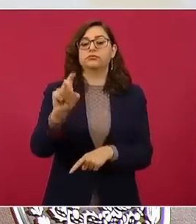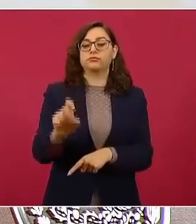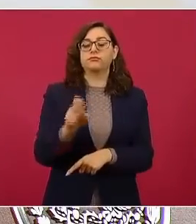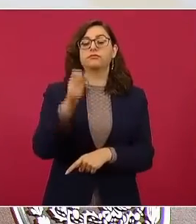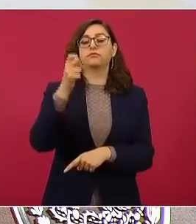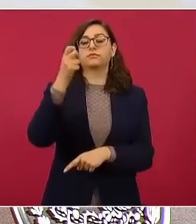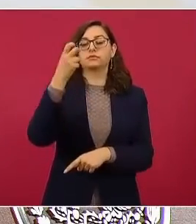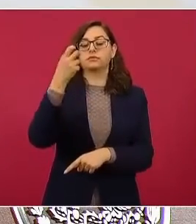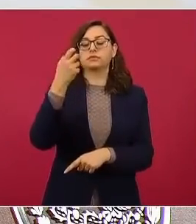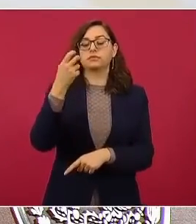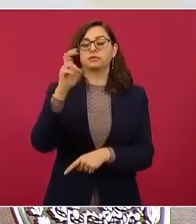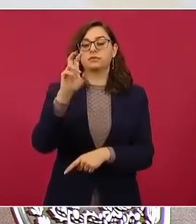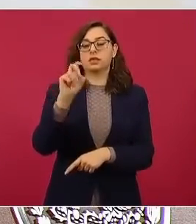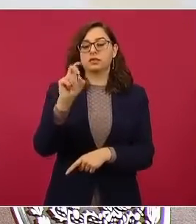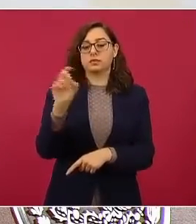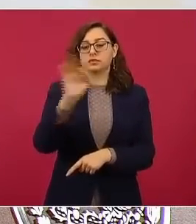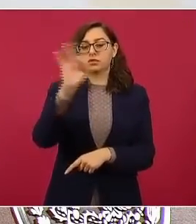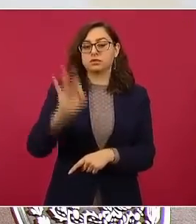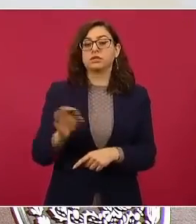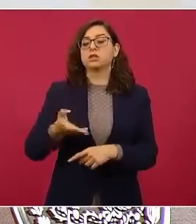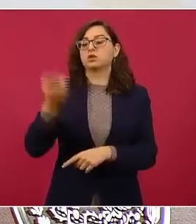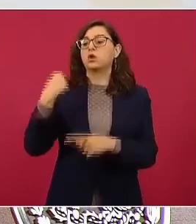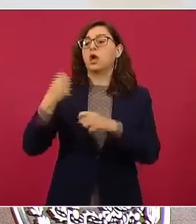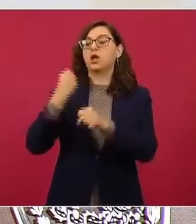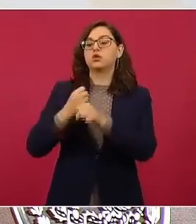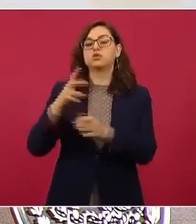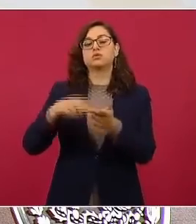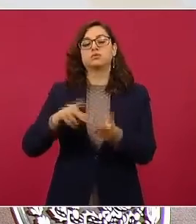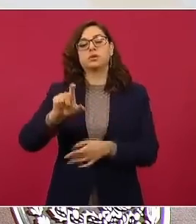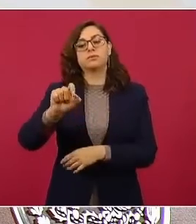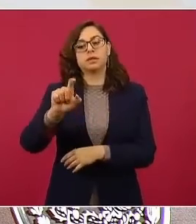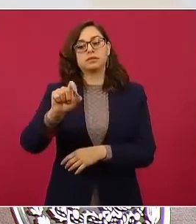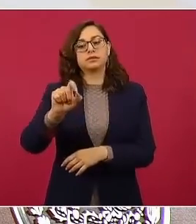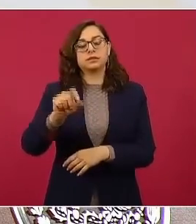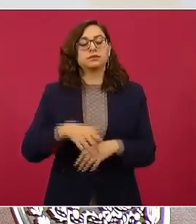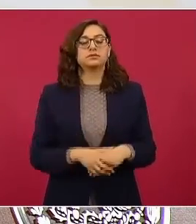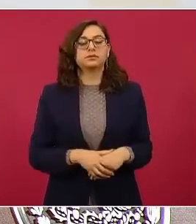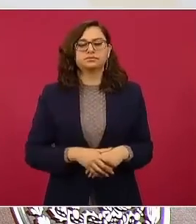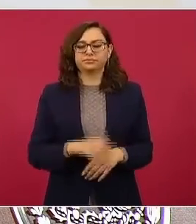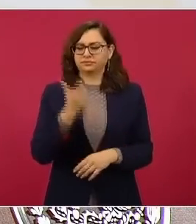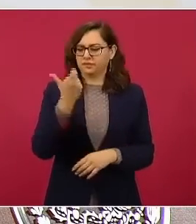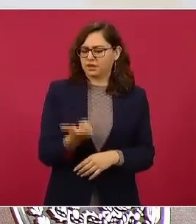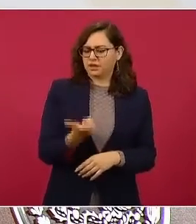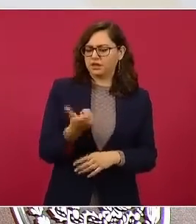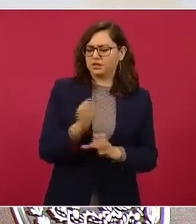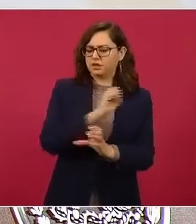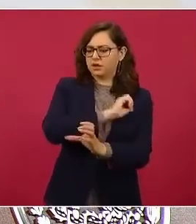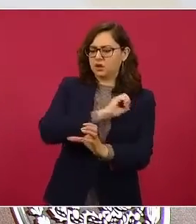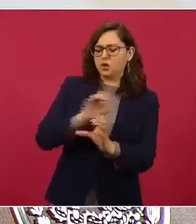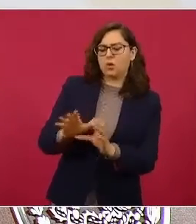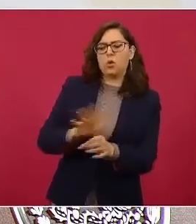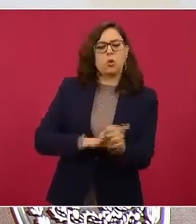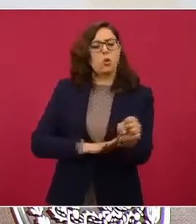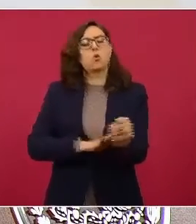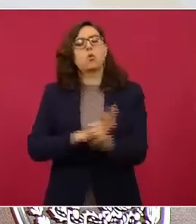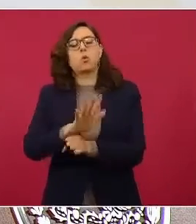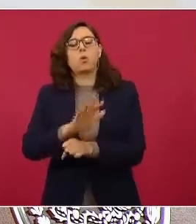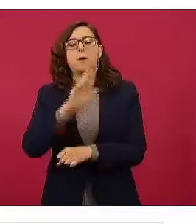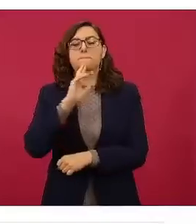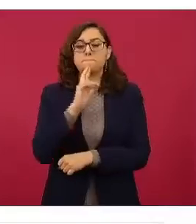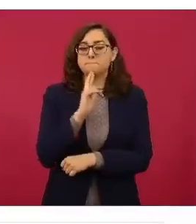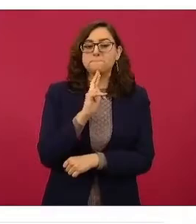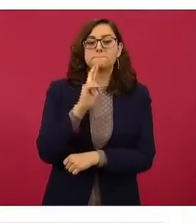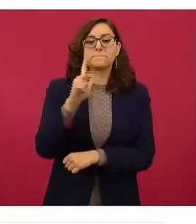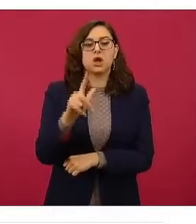2020. ¿Cuál fue la mejor opción para el envío de efectivo? Fue U-Link, que por los